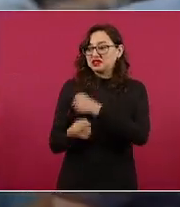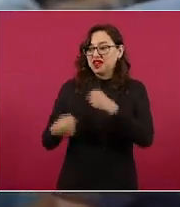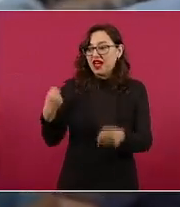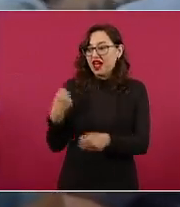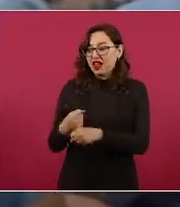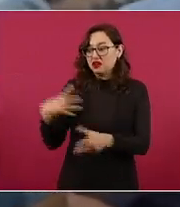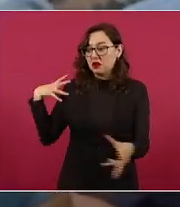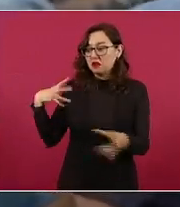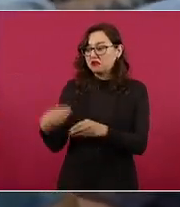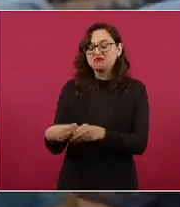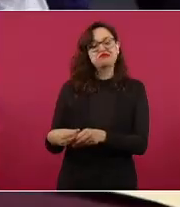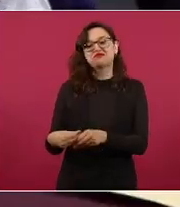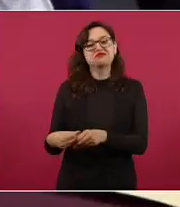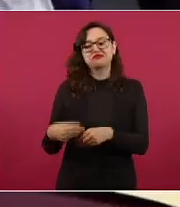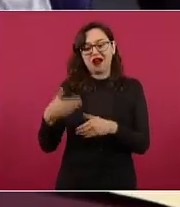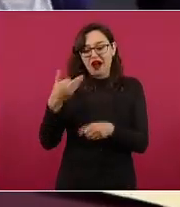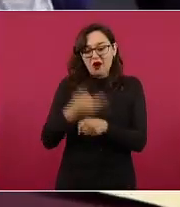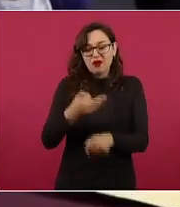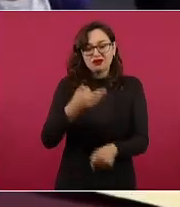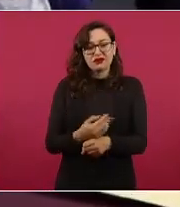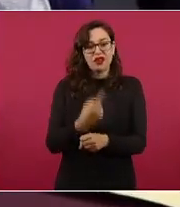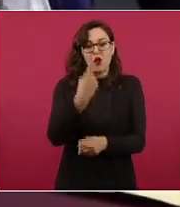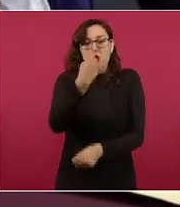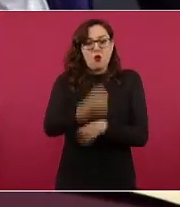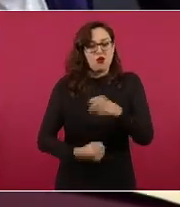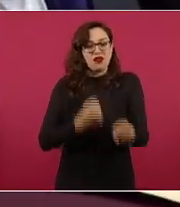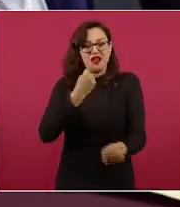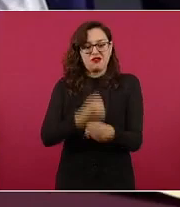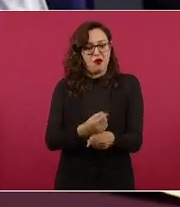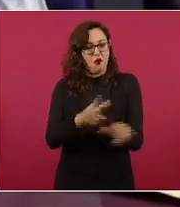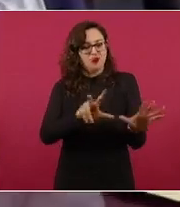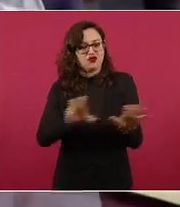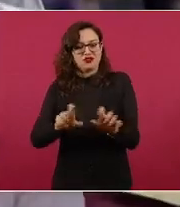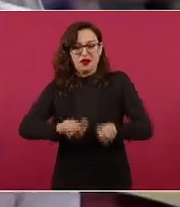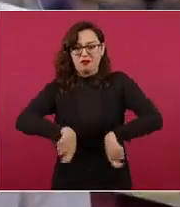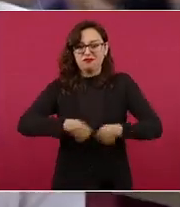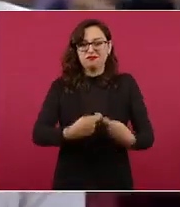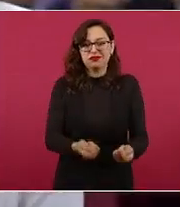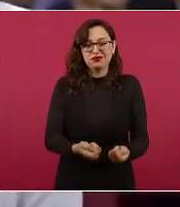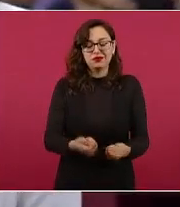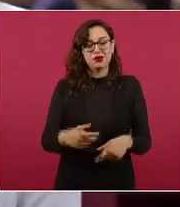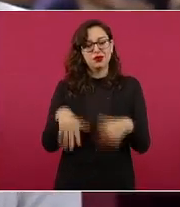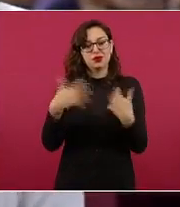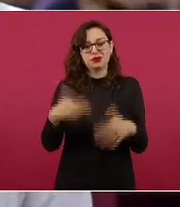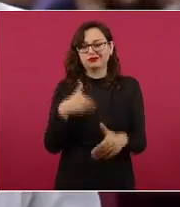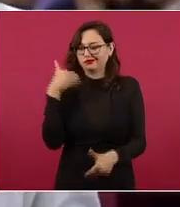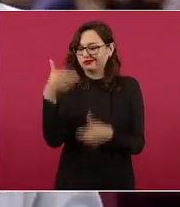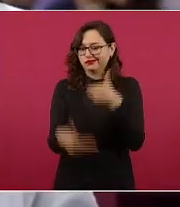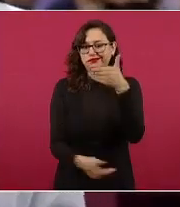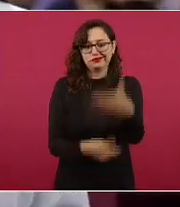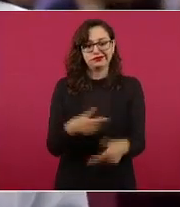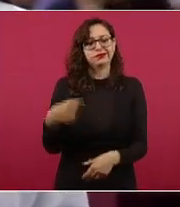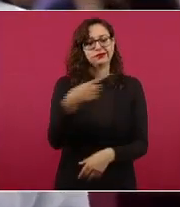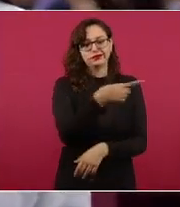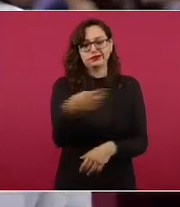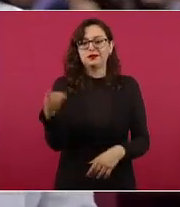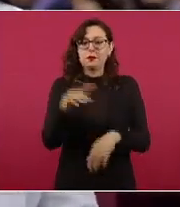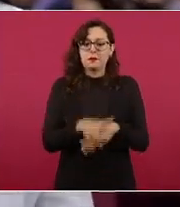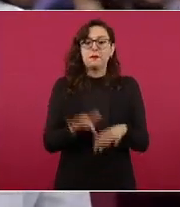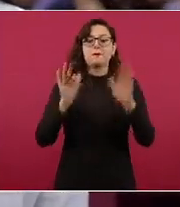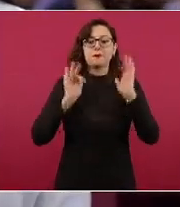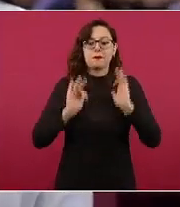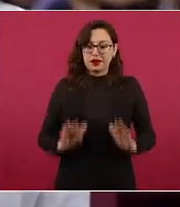nuestro estado, pero además dándoles tranquilidad a ustedes. Lo que realmente me gustó de